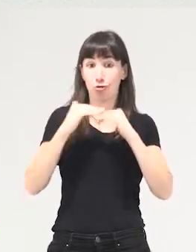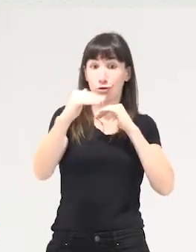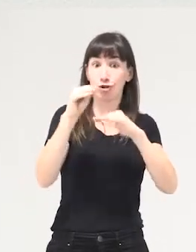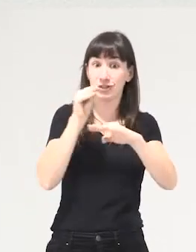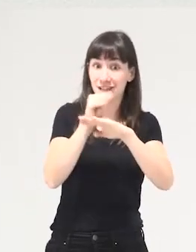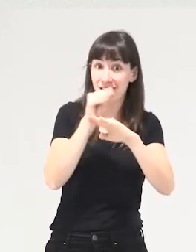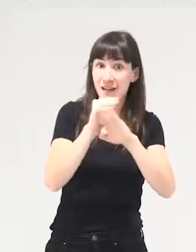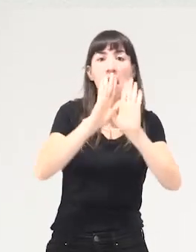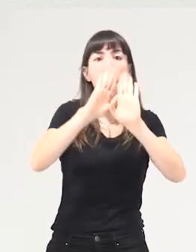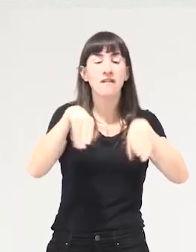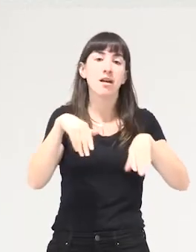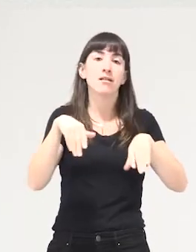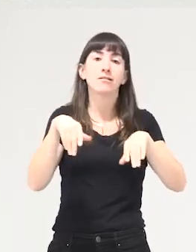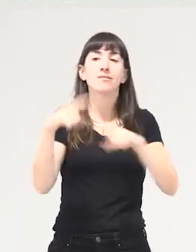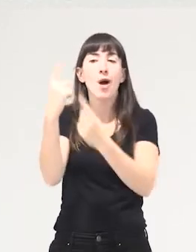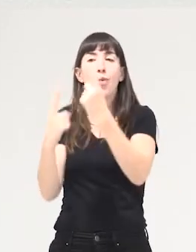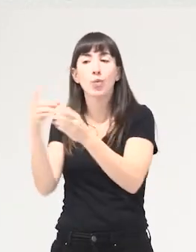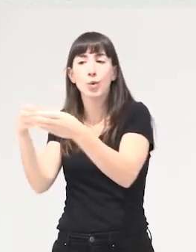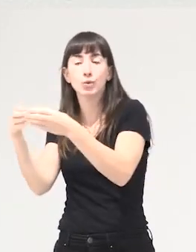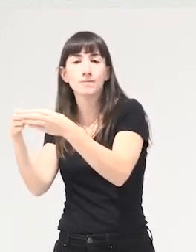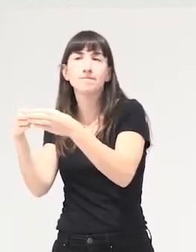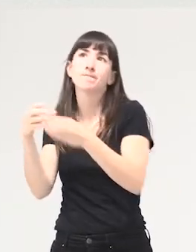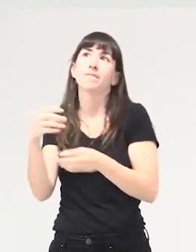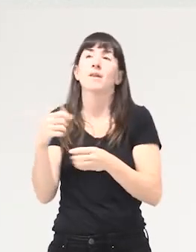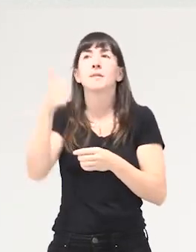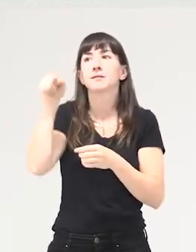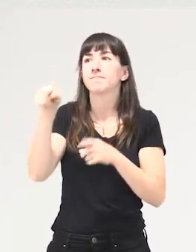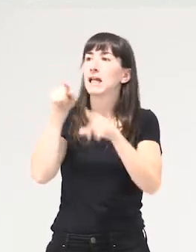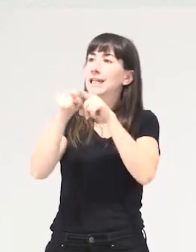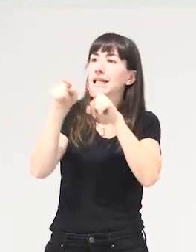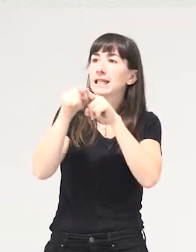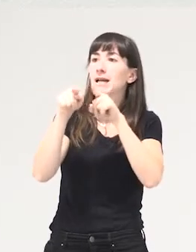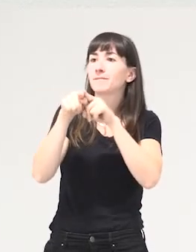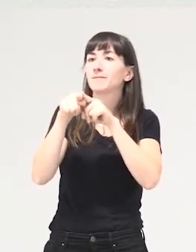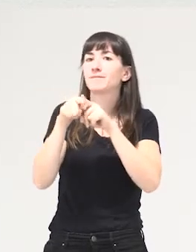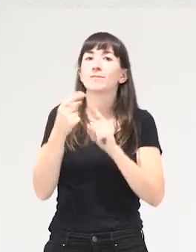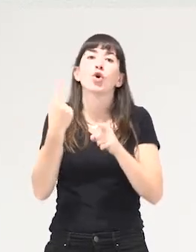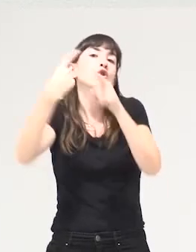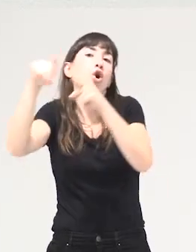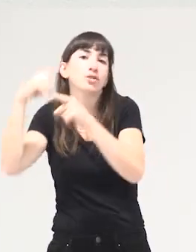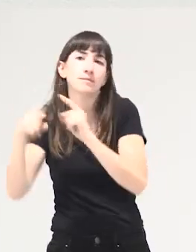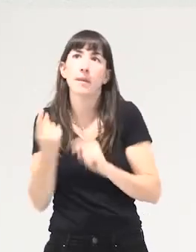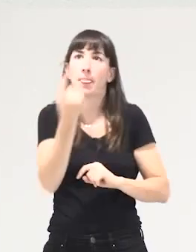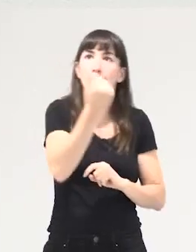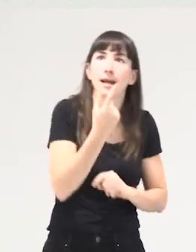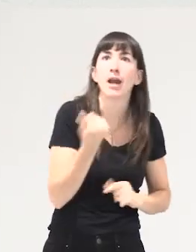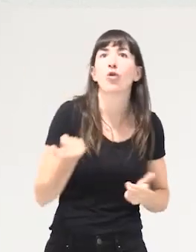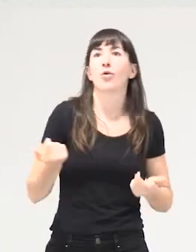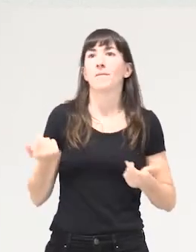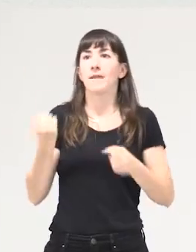compaginar quienes venían como de una crítica más a como se ha dicho a veces las cosas el dinero los empleos esas